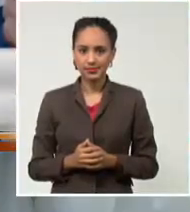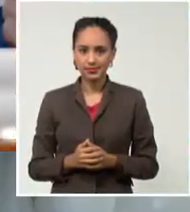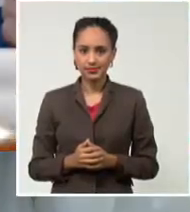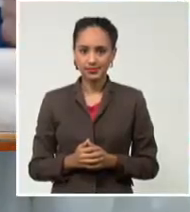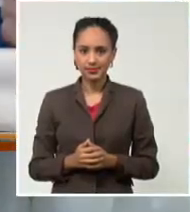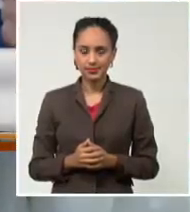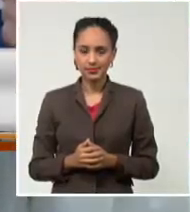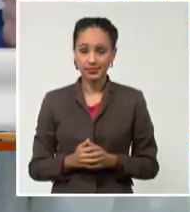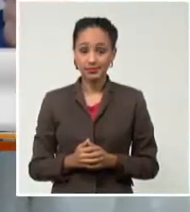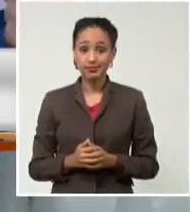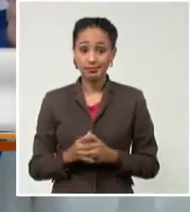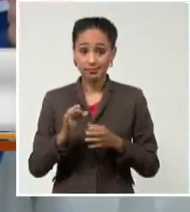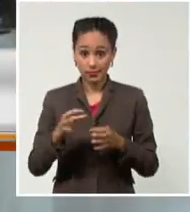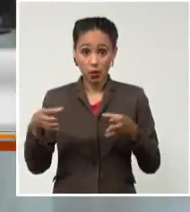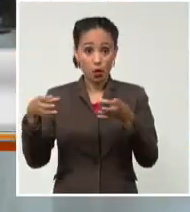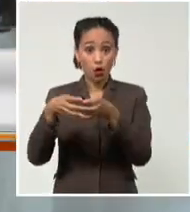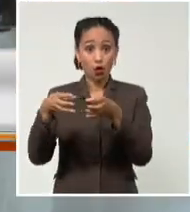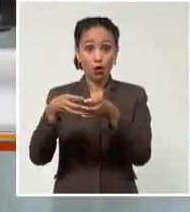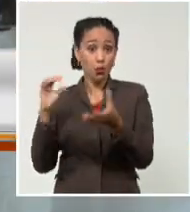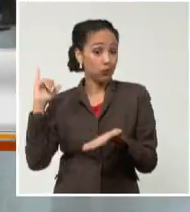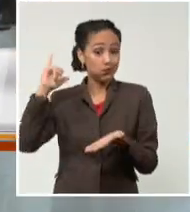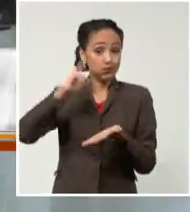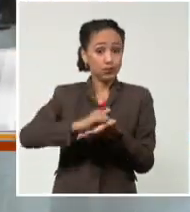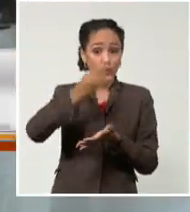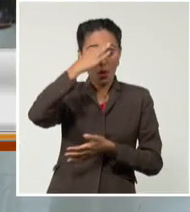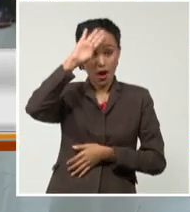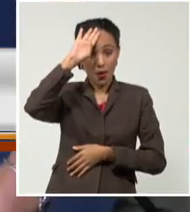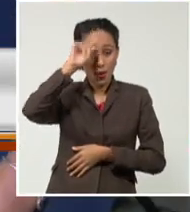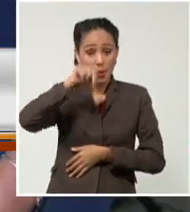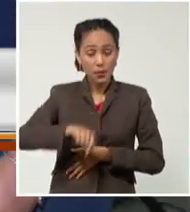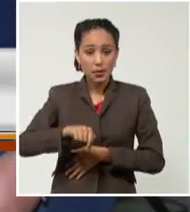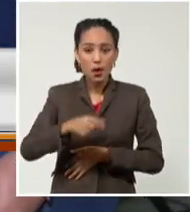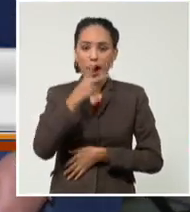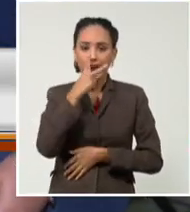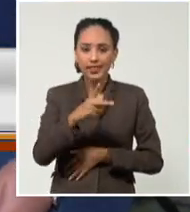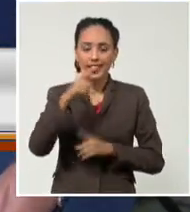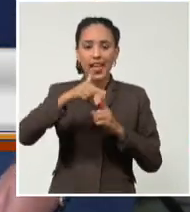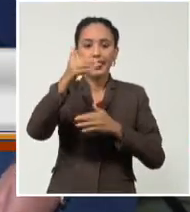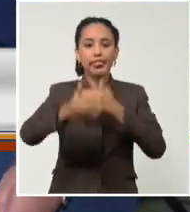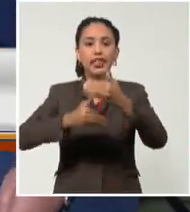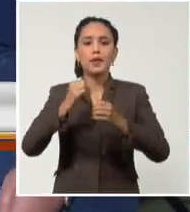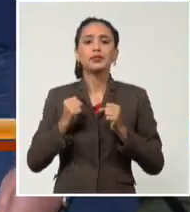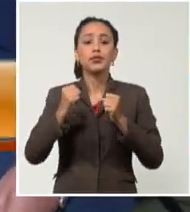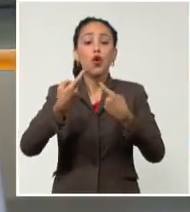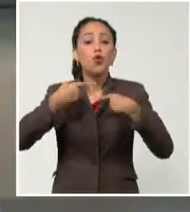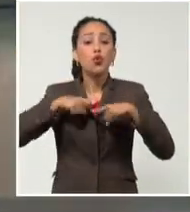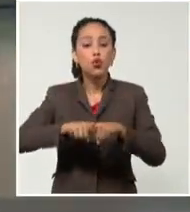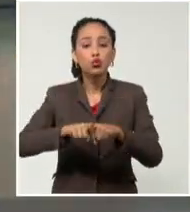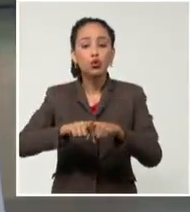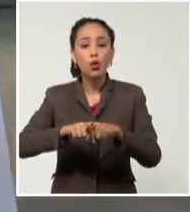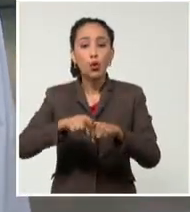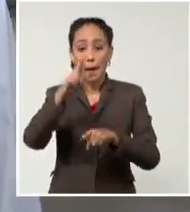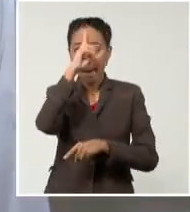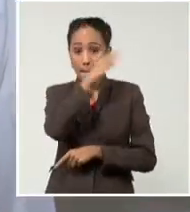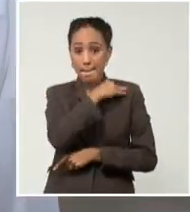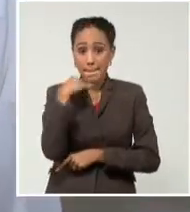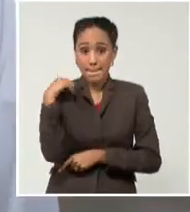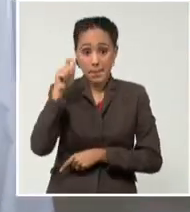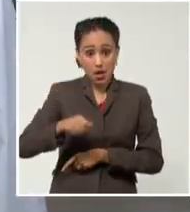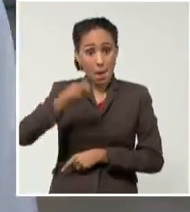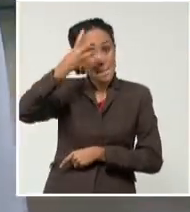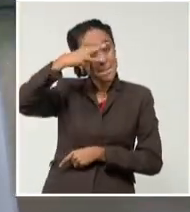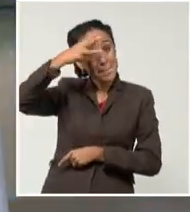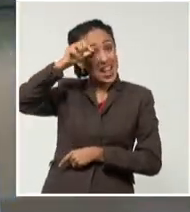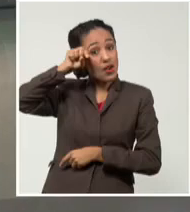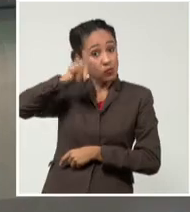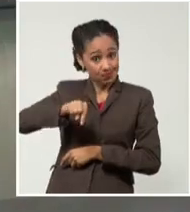Desde su llegada, la brigada asumió la terapia intensiva del hospital junto a médicos mexicanos. La dirección del hospital nos encomendó